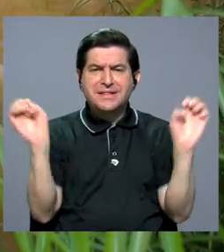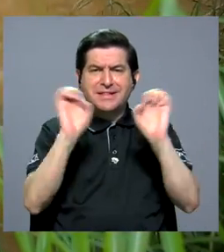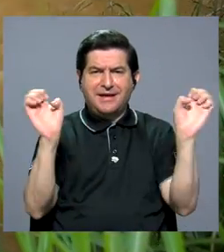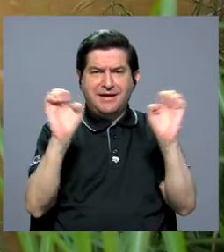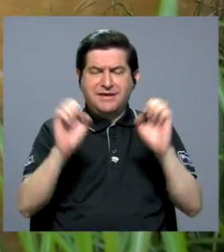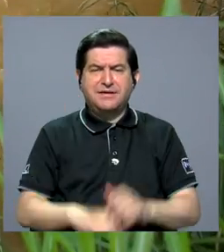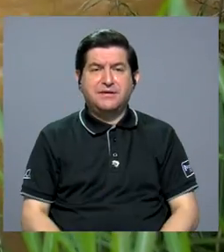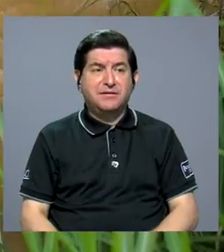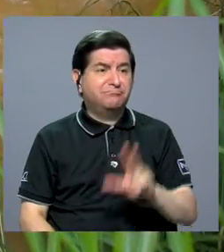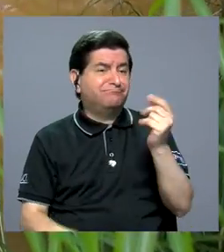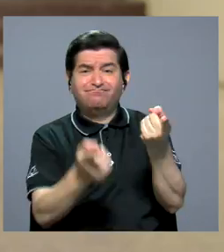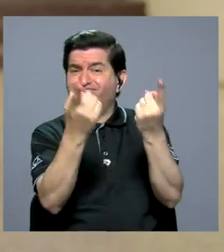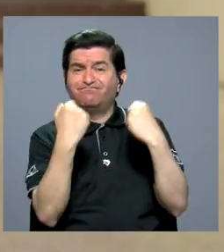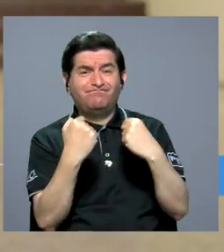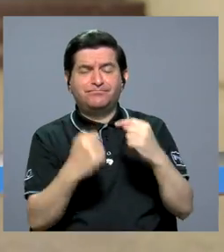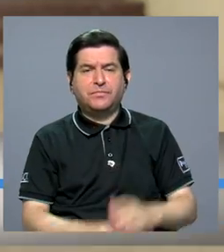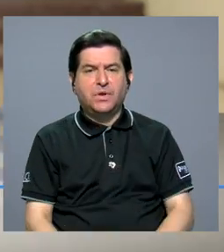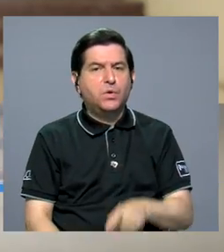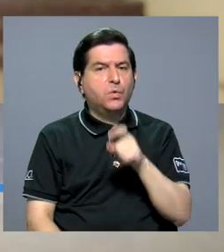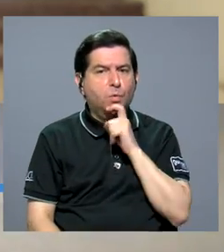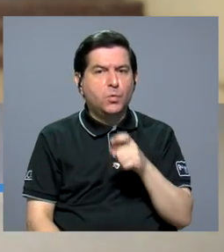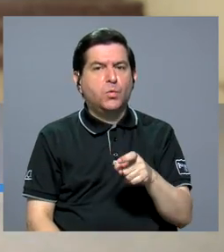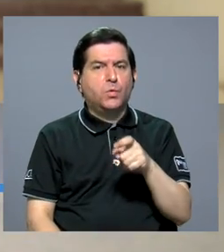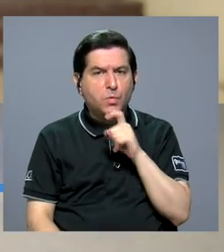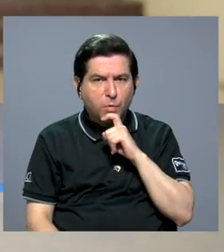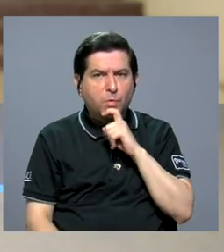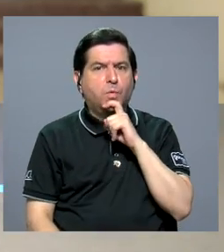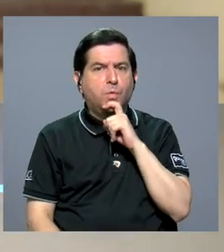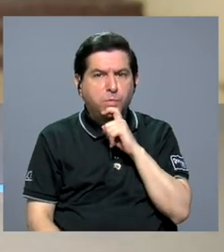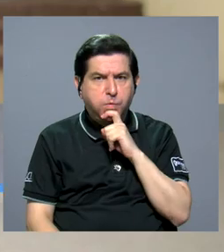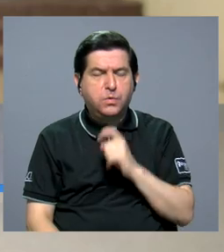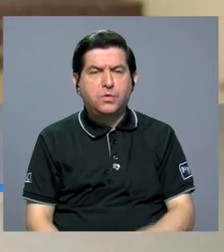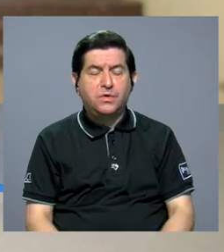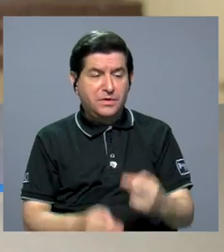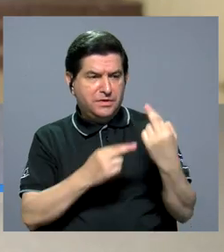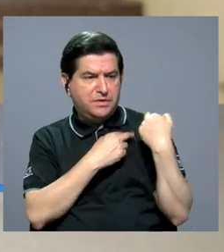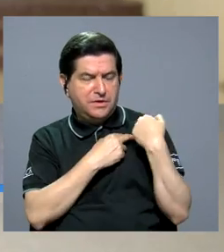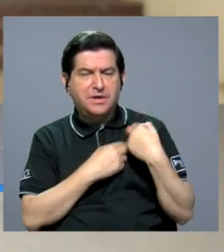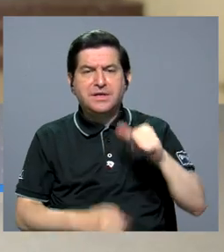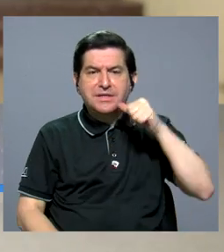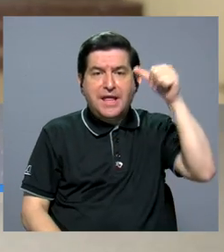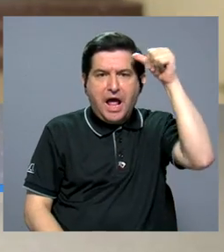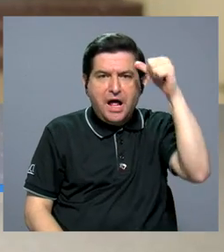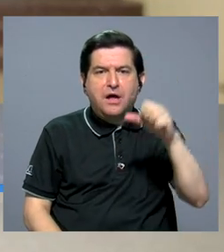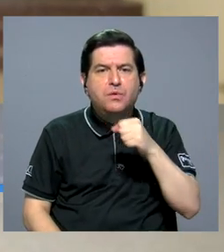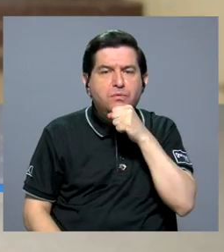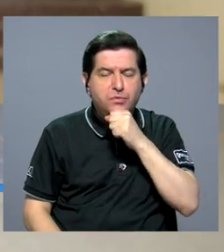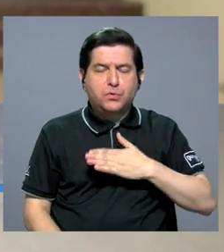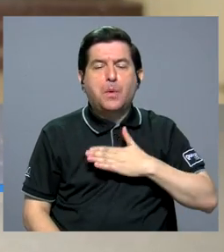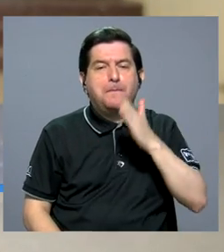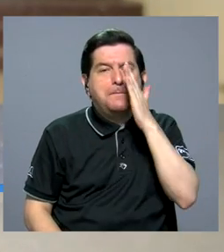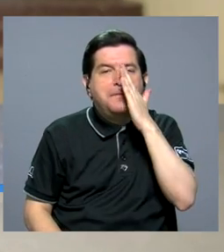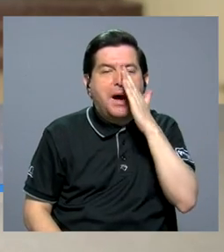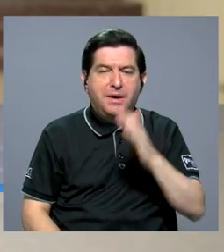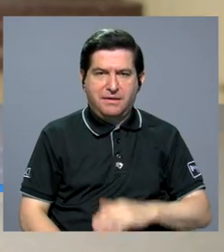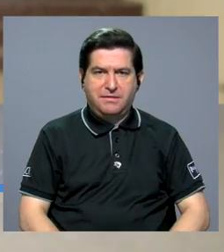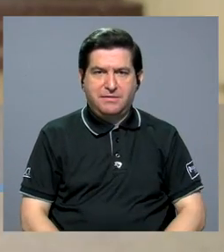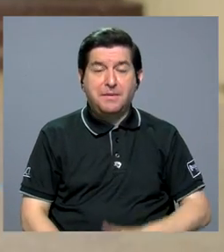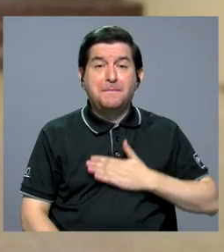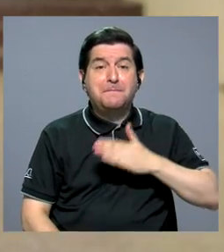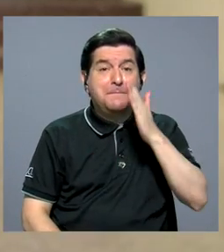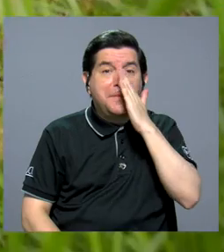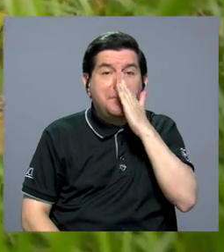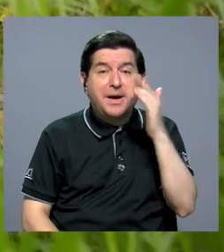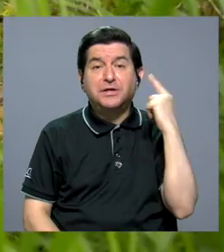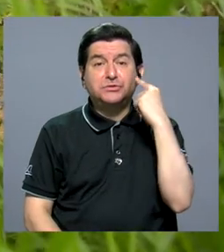llegaba. Es muy difícil el encargarse de un adulto mayor que es mi mamá y mi mamá